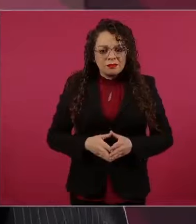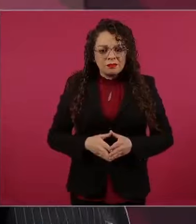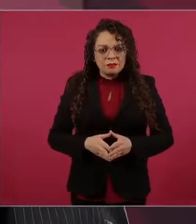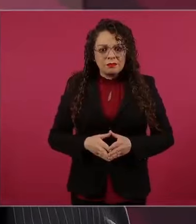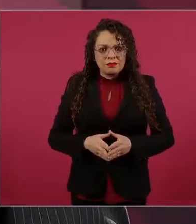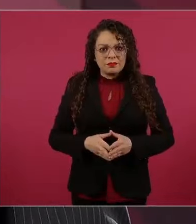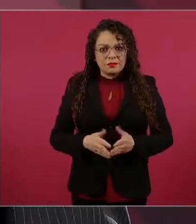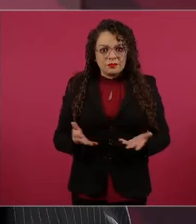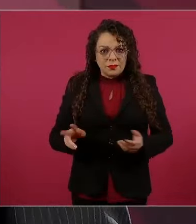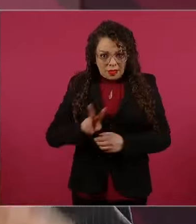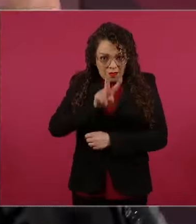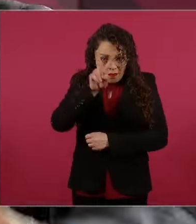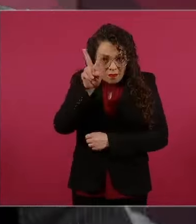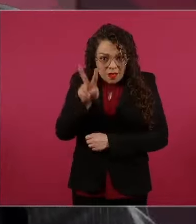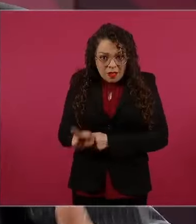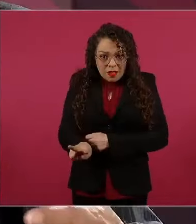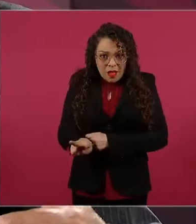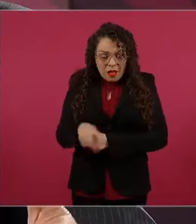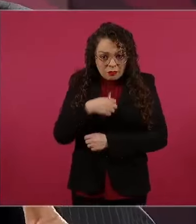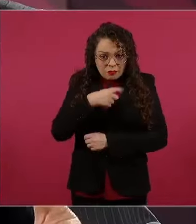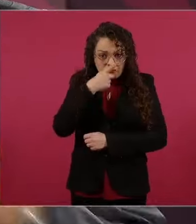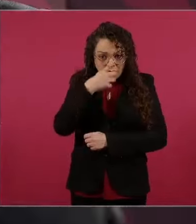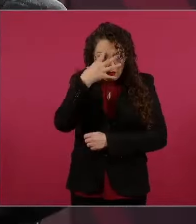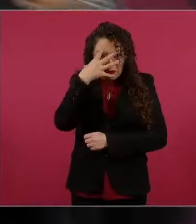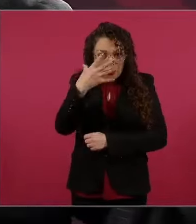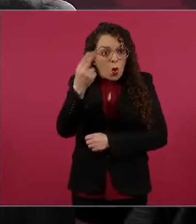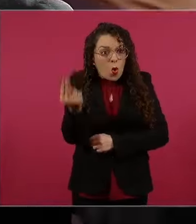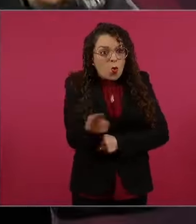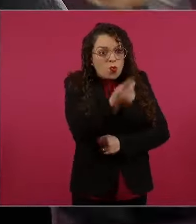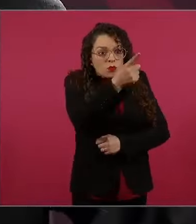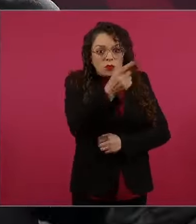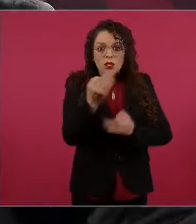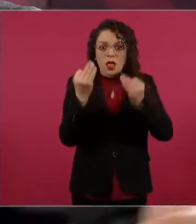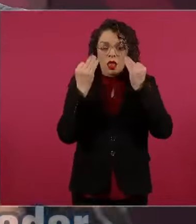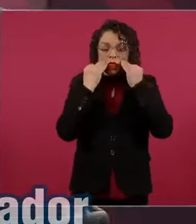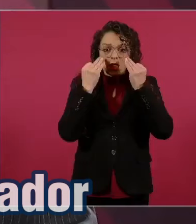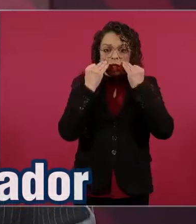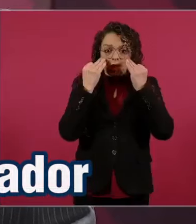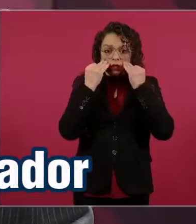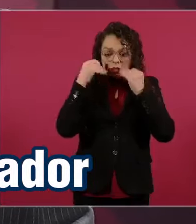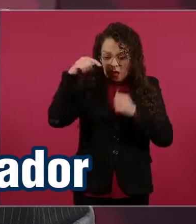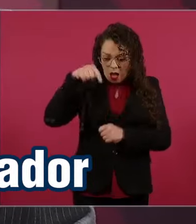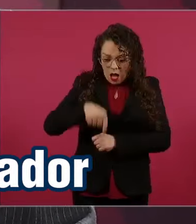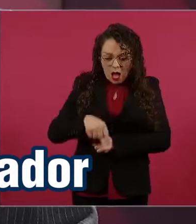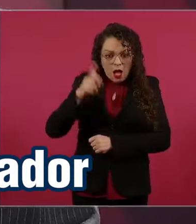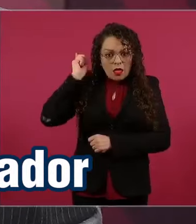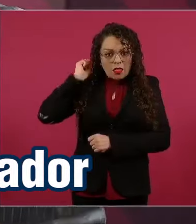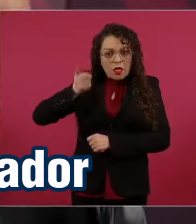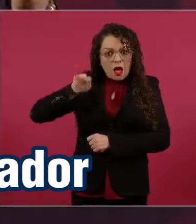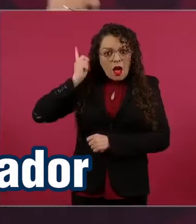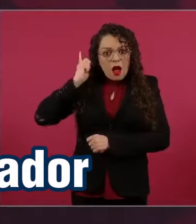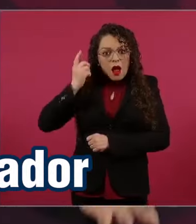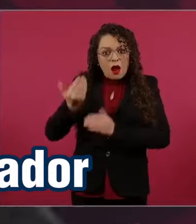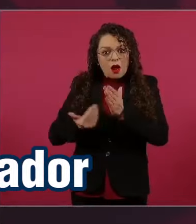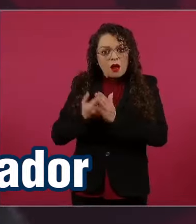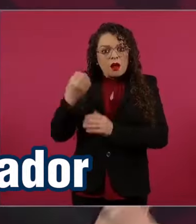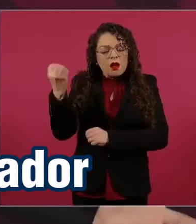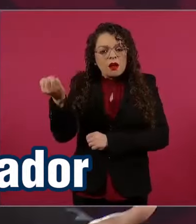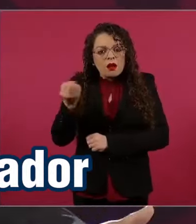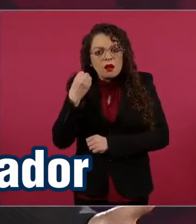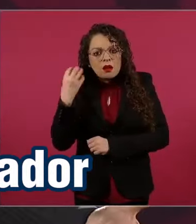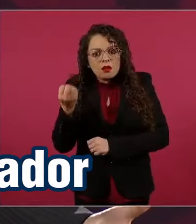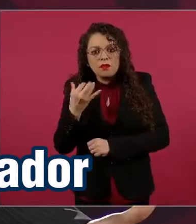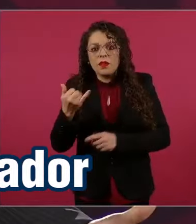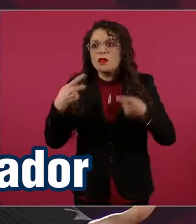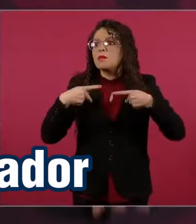y les consta a todos los que ven la mañanera. ¿Qué campaña hice yo